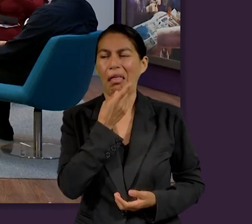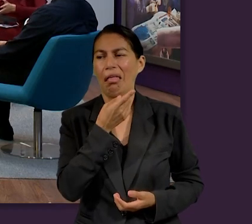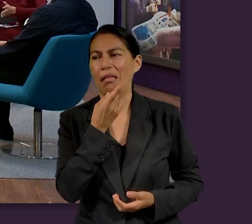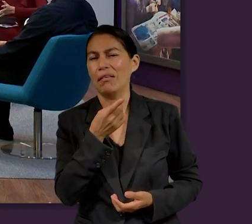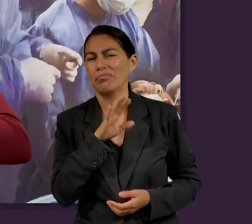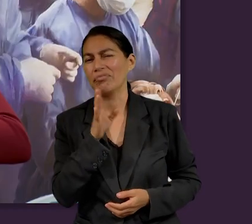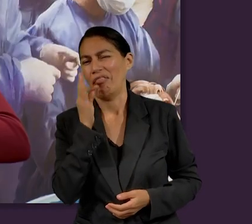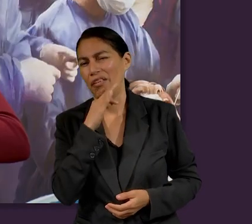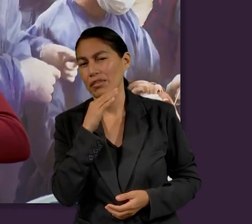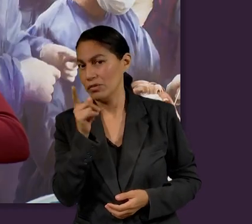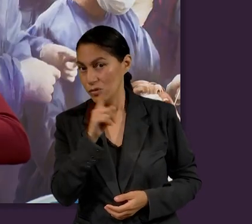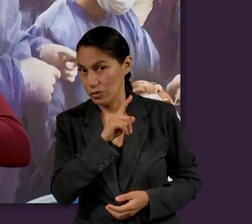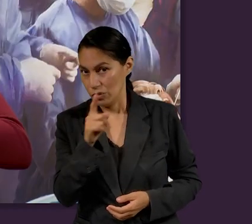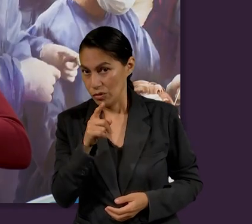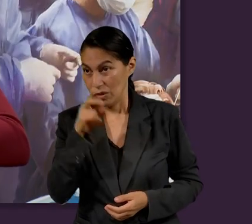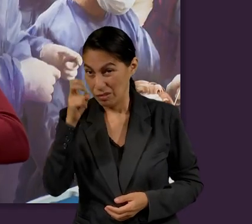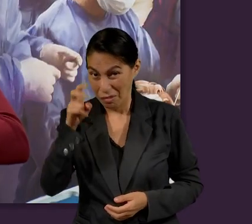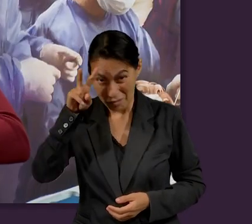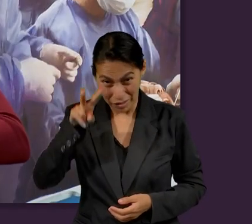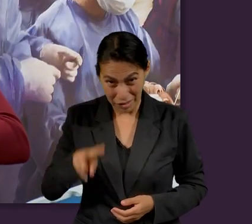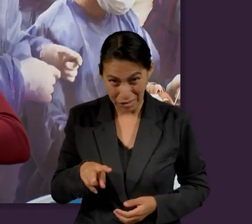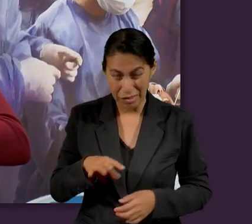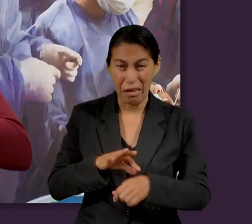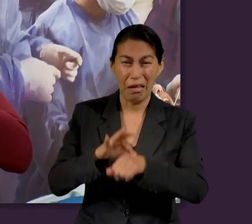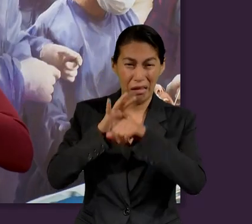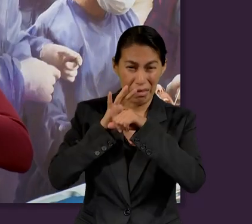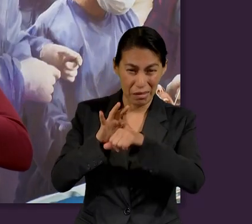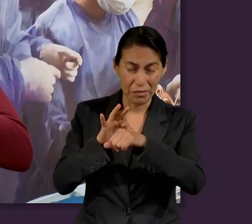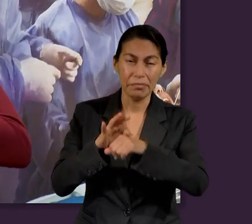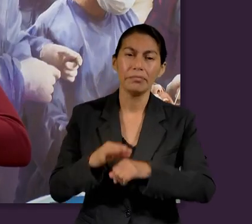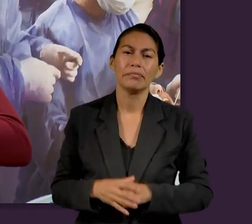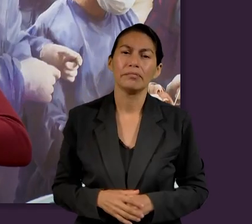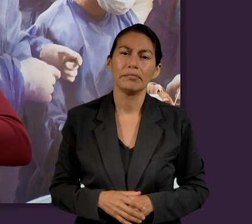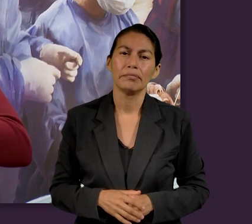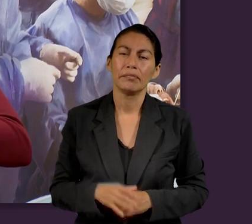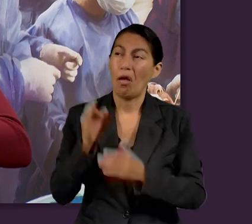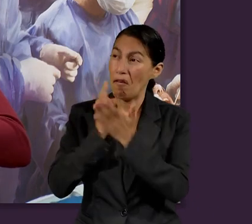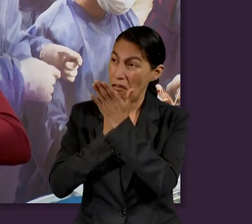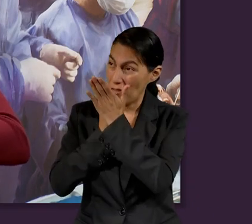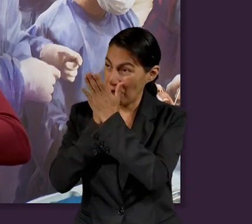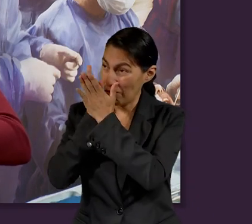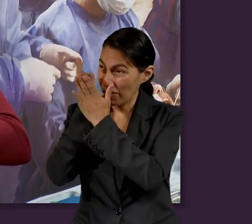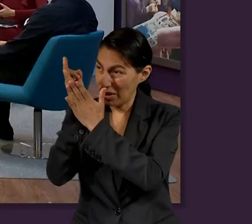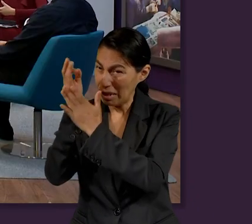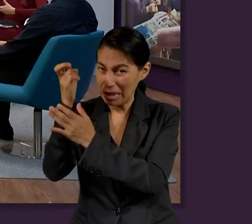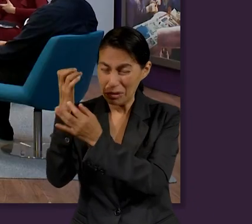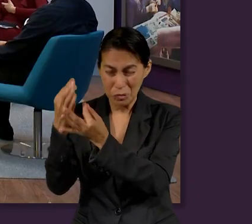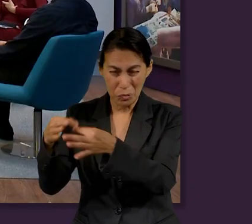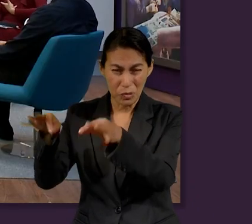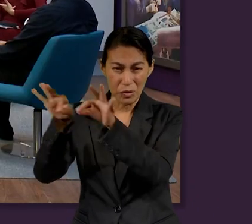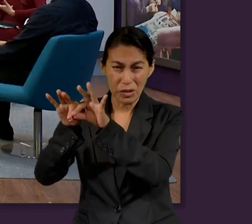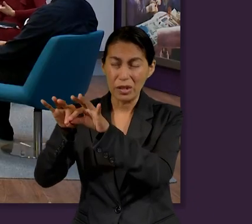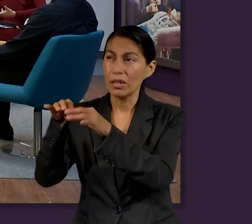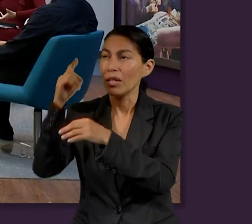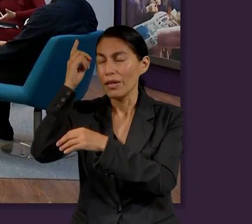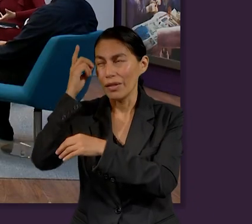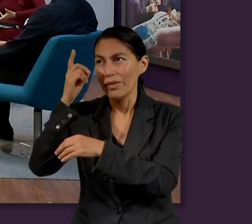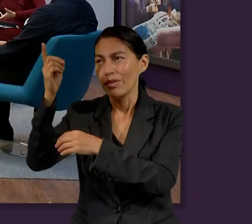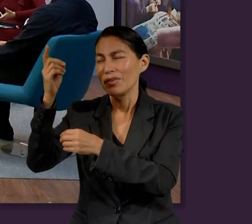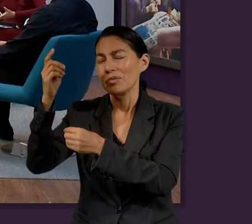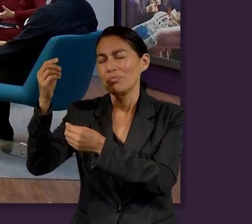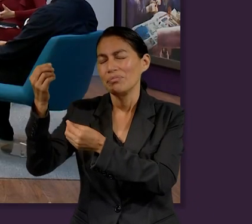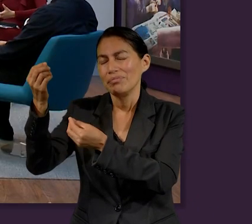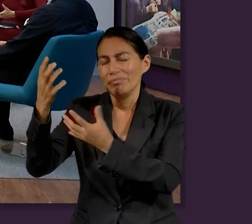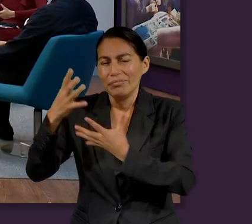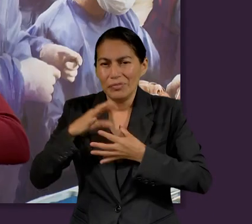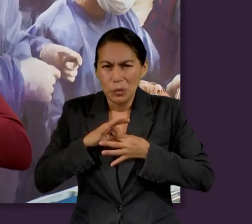dientes para afuera, como se dice en momento. O que es una realidad de nuestras vidas. Entonces, la fidelidad a Dios es clave para poder obtener esa recompensa tan